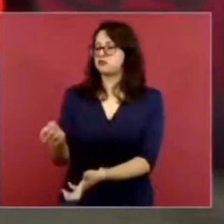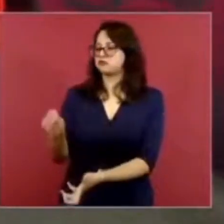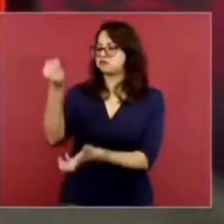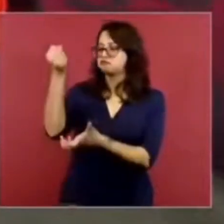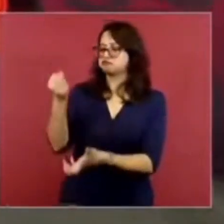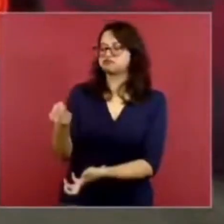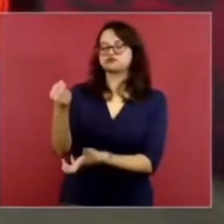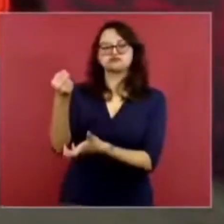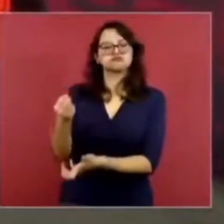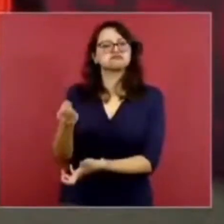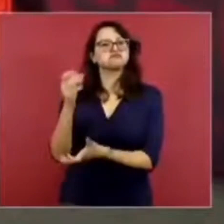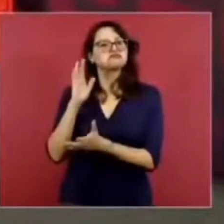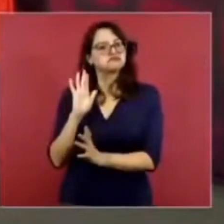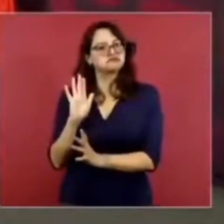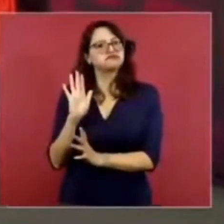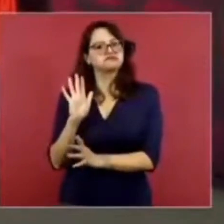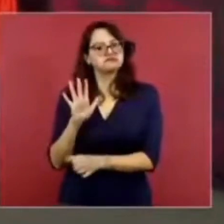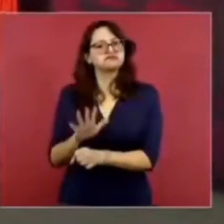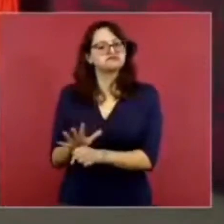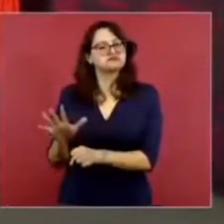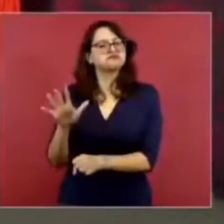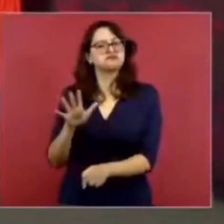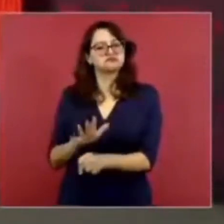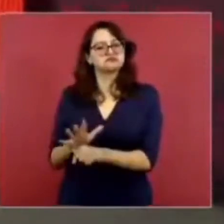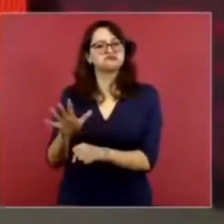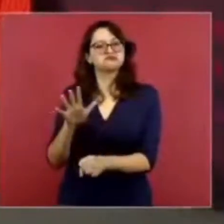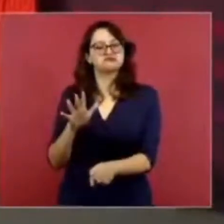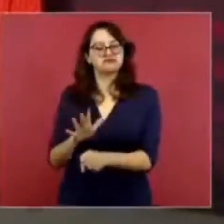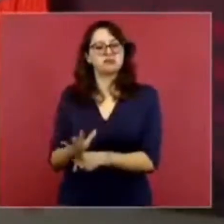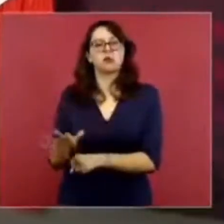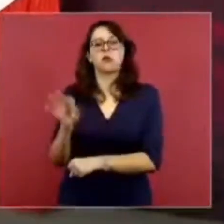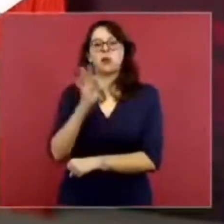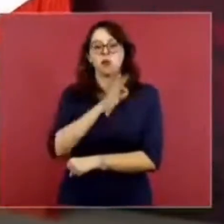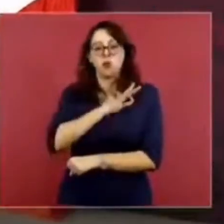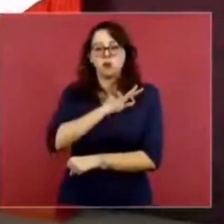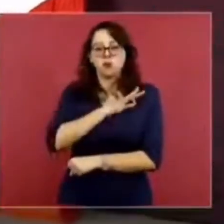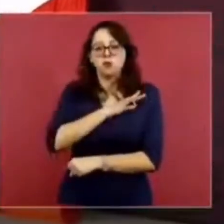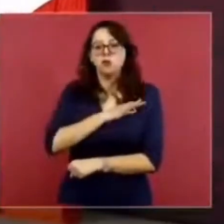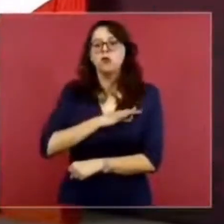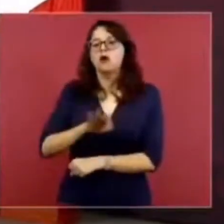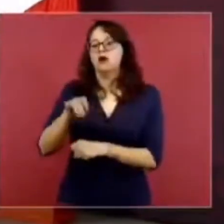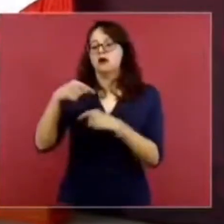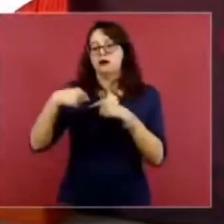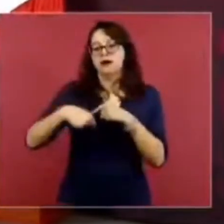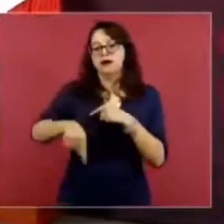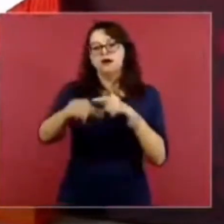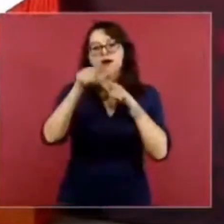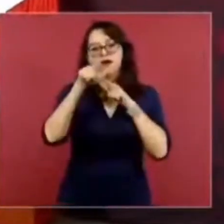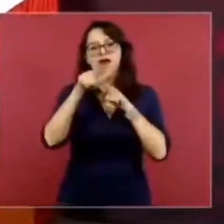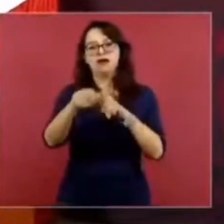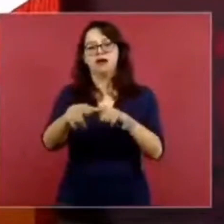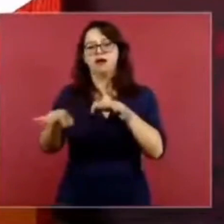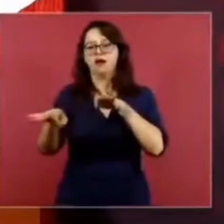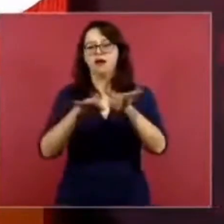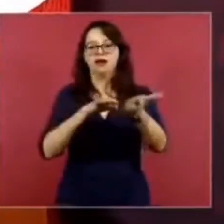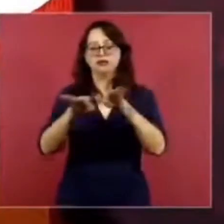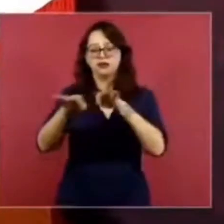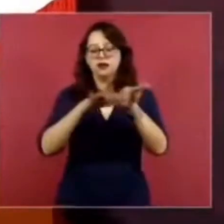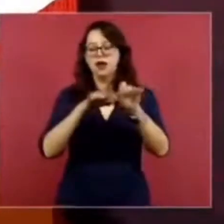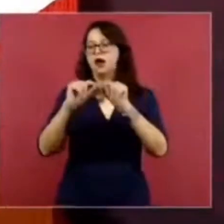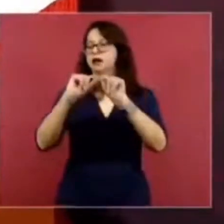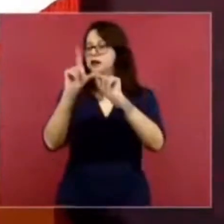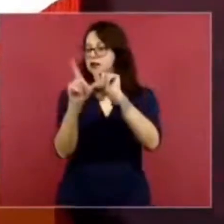el crecimiento del país,